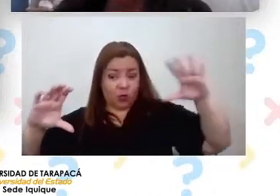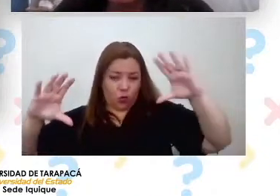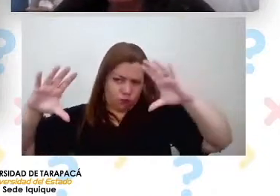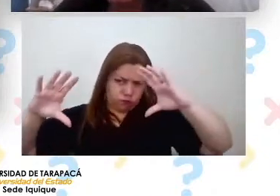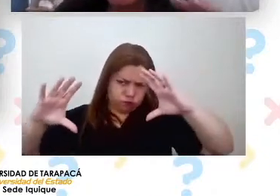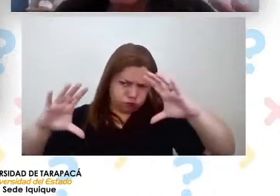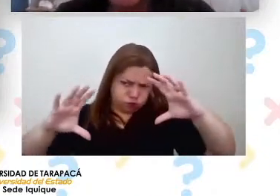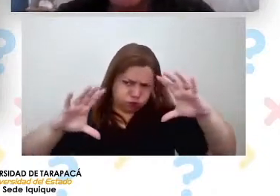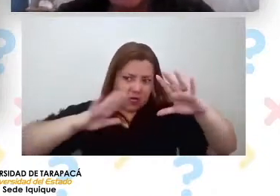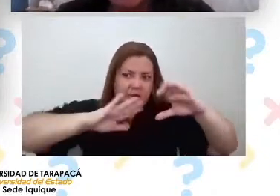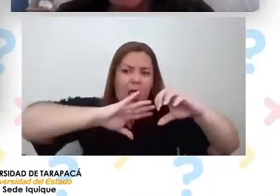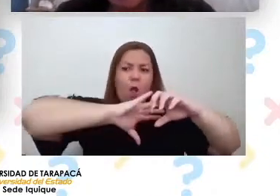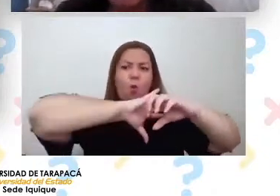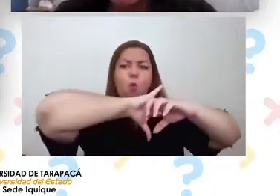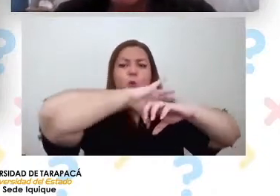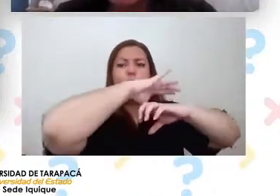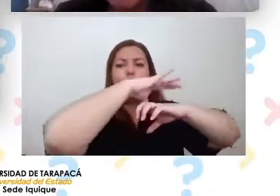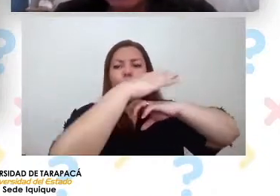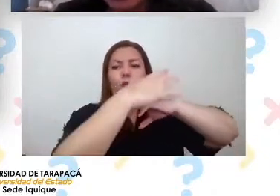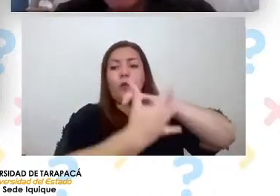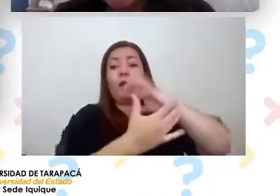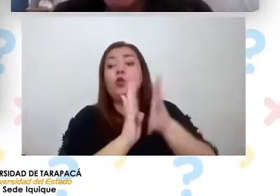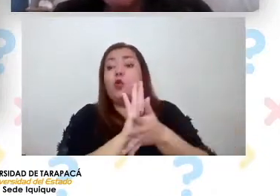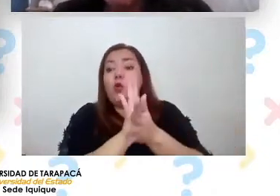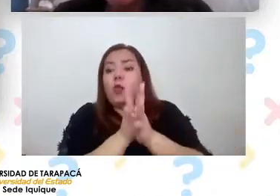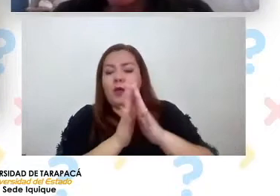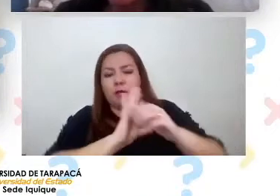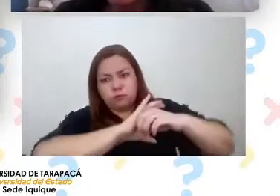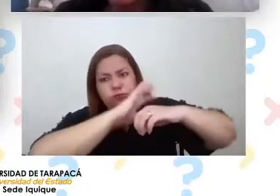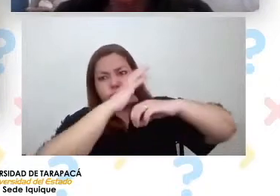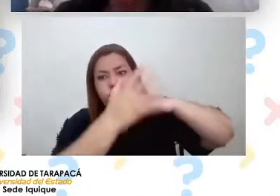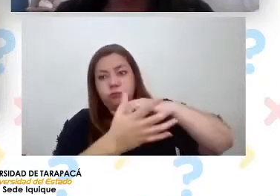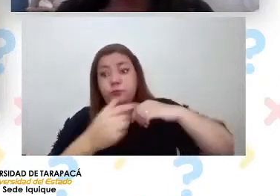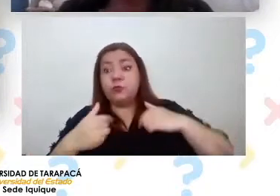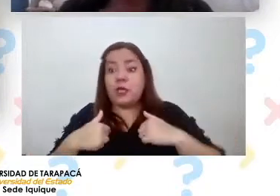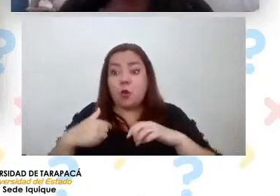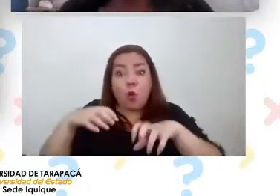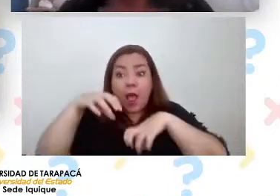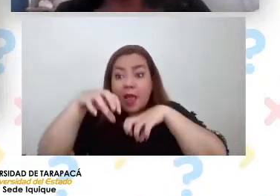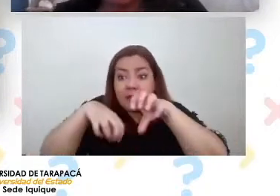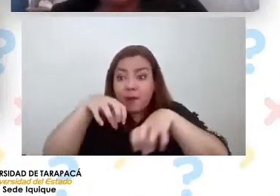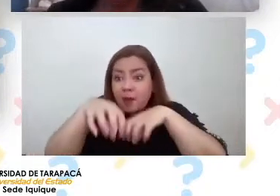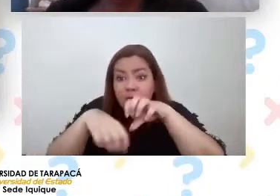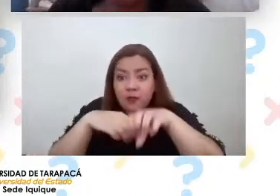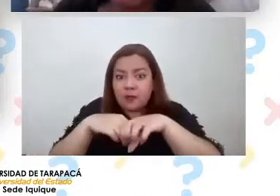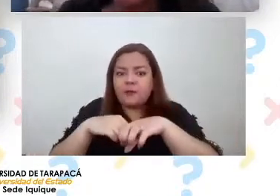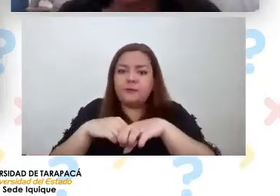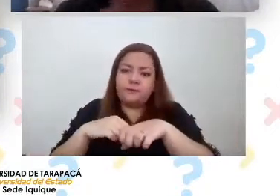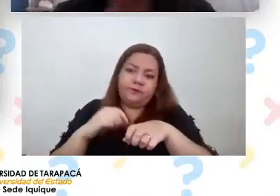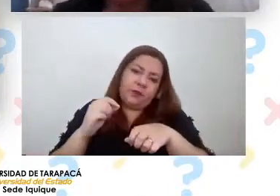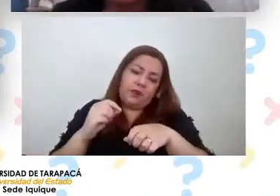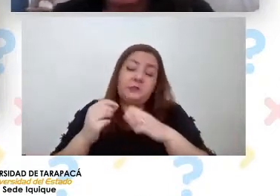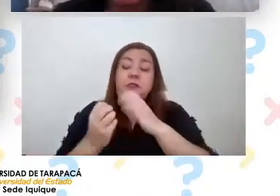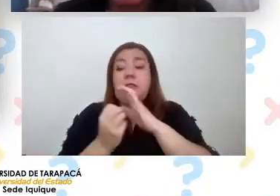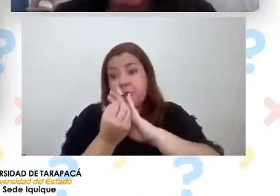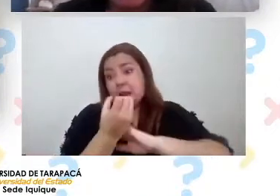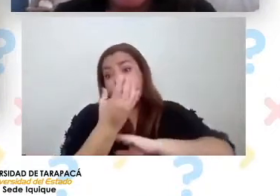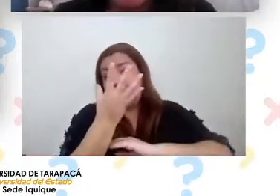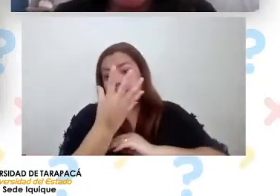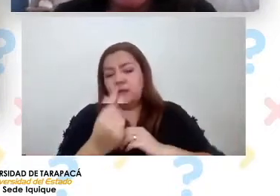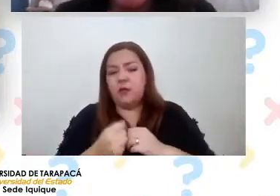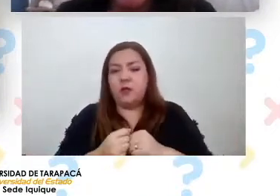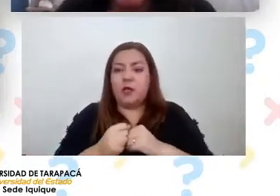cubre toda la superficie. Entonces los animales logran capturar, bueno, los animales y las plantas logran